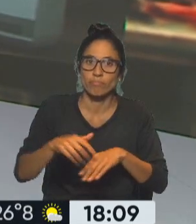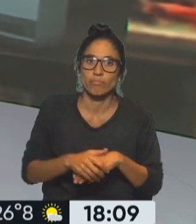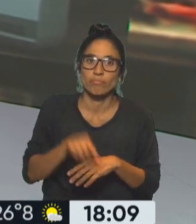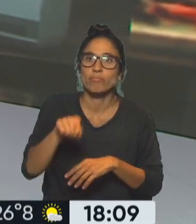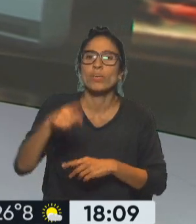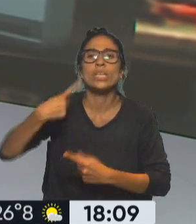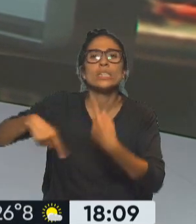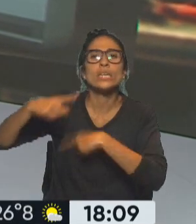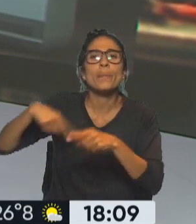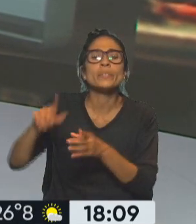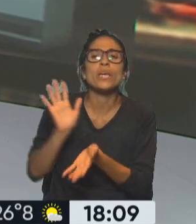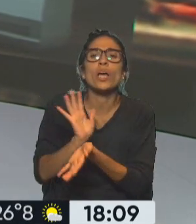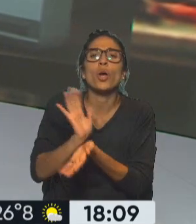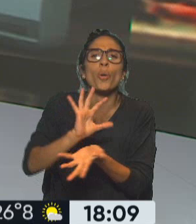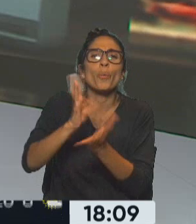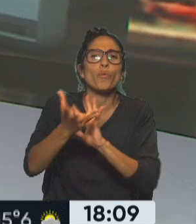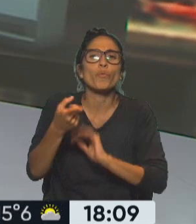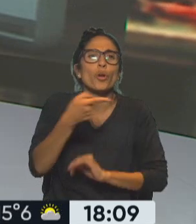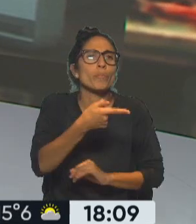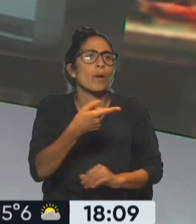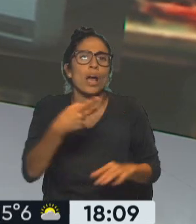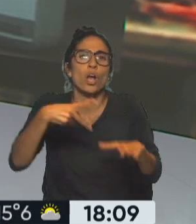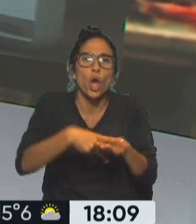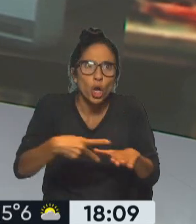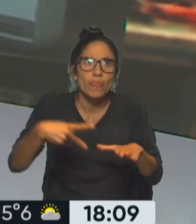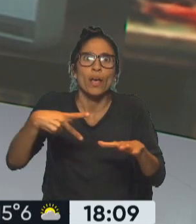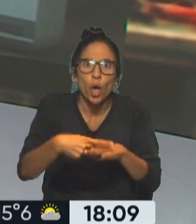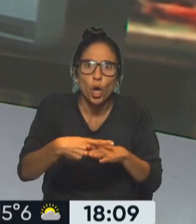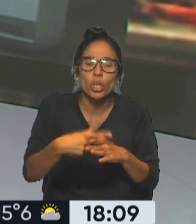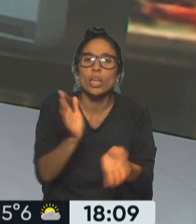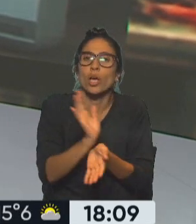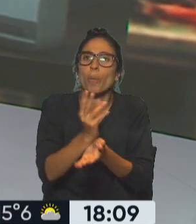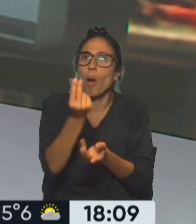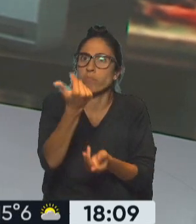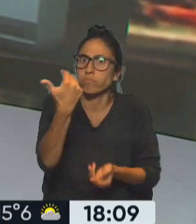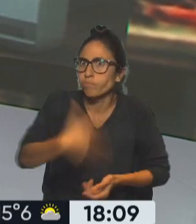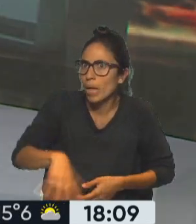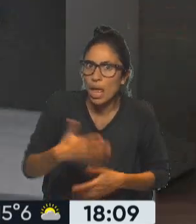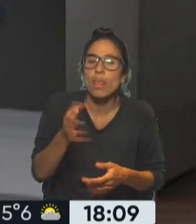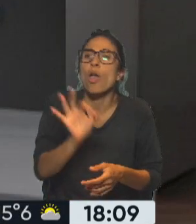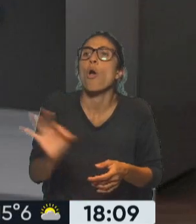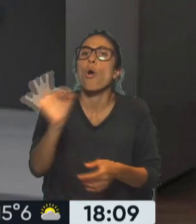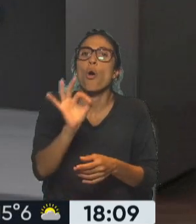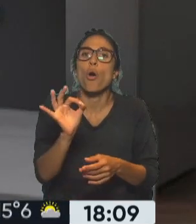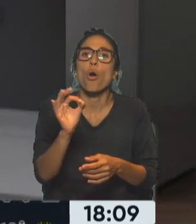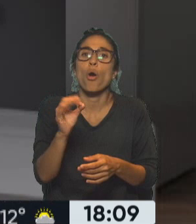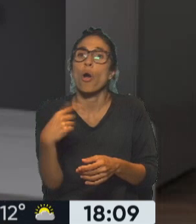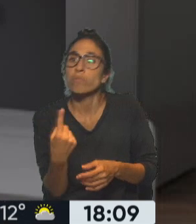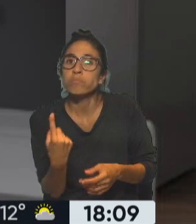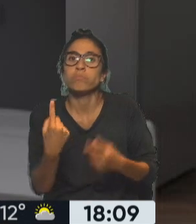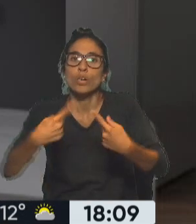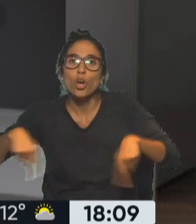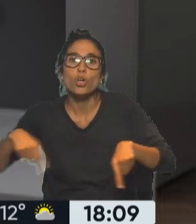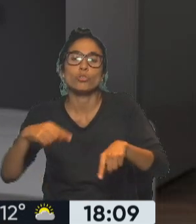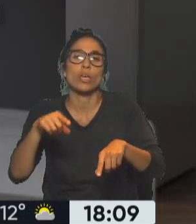resarcimiento por el dinero perdido o, en todo caso, por los electrodomésticos que se han dañado. Los reclamos, los